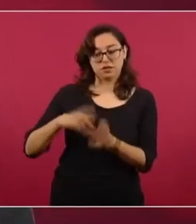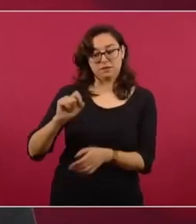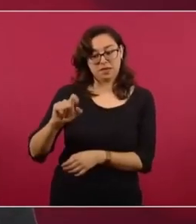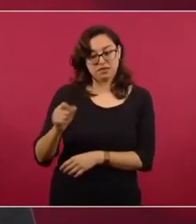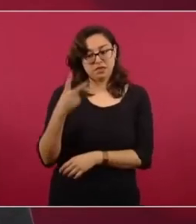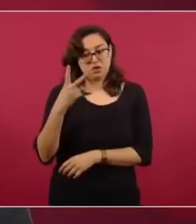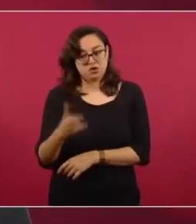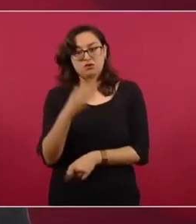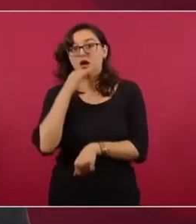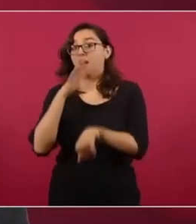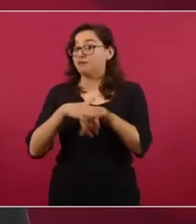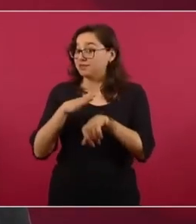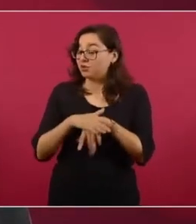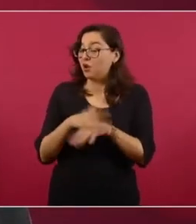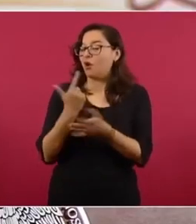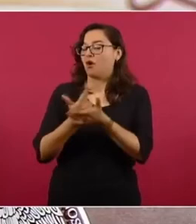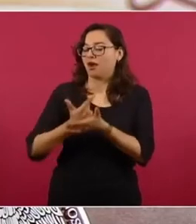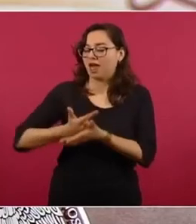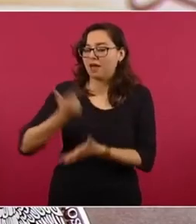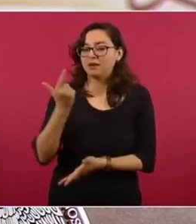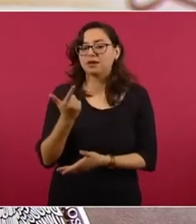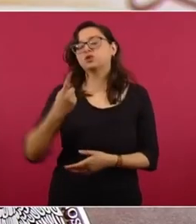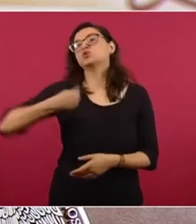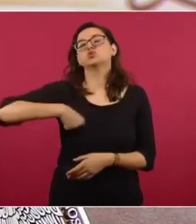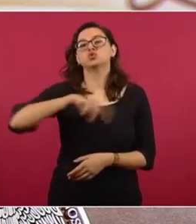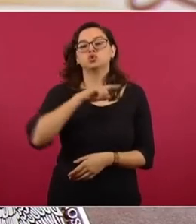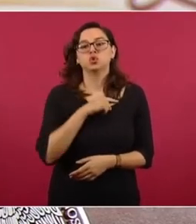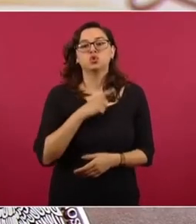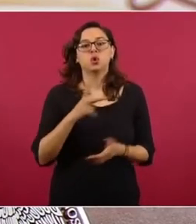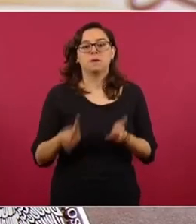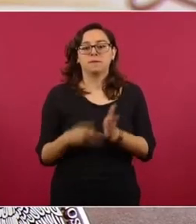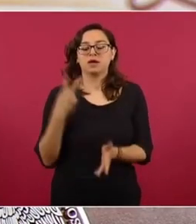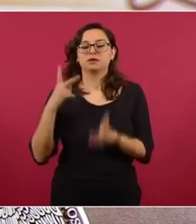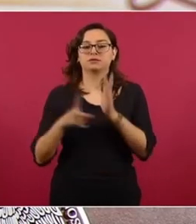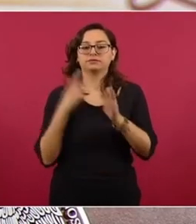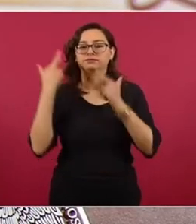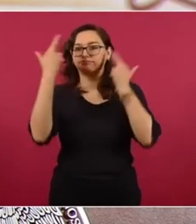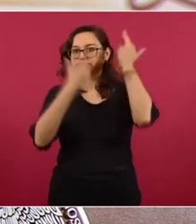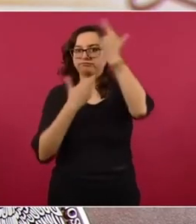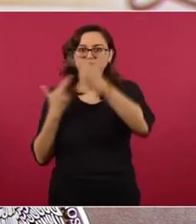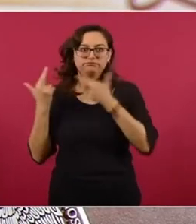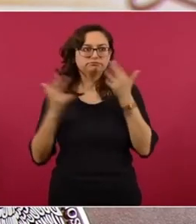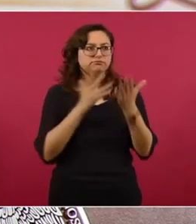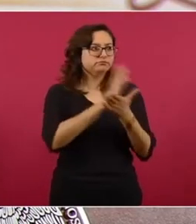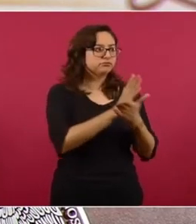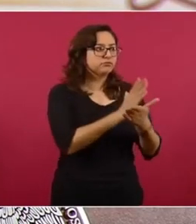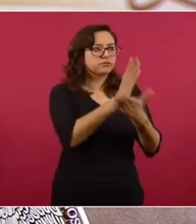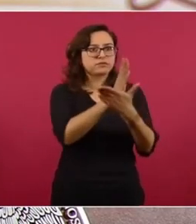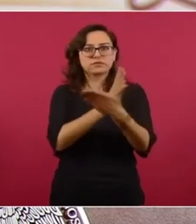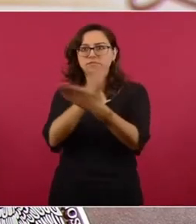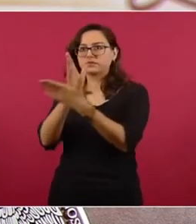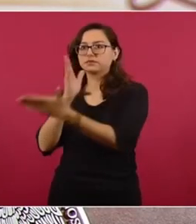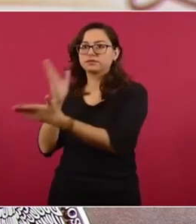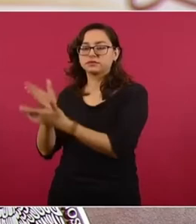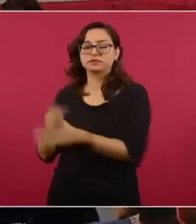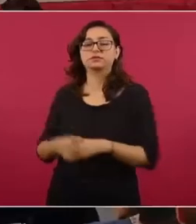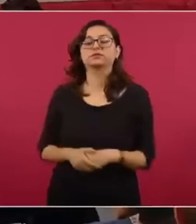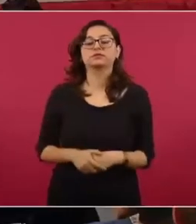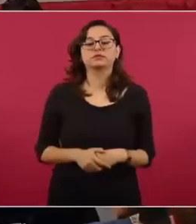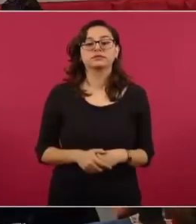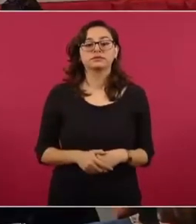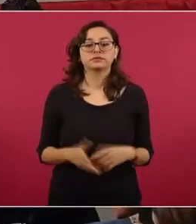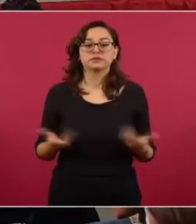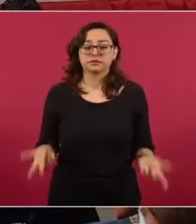y hemos estado haciendo operativos de verificación sanitaria a través de la COFEPRIS. También, como se sabe,